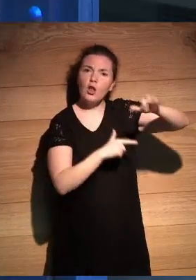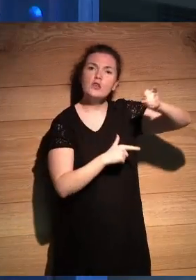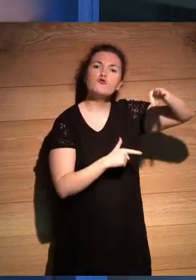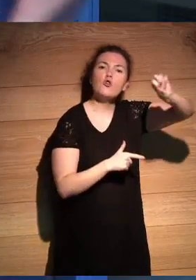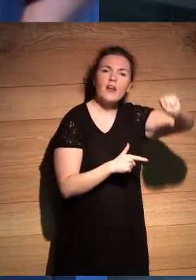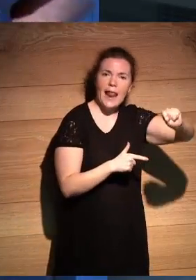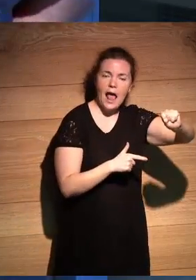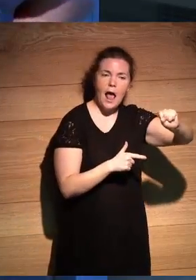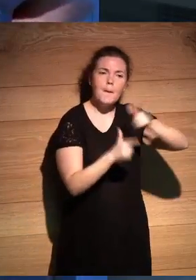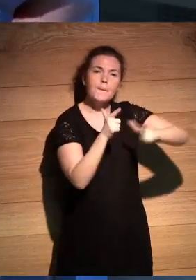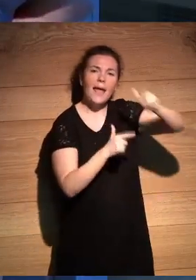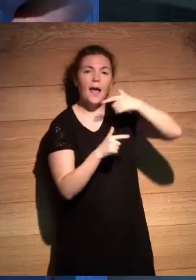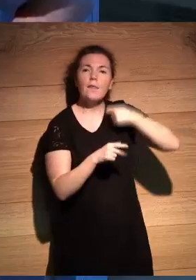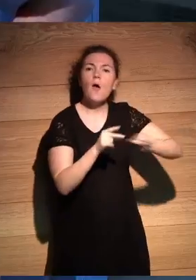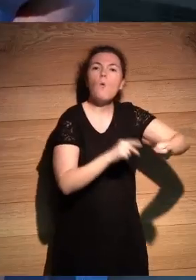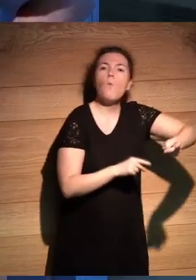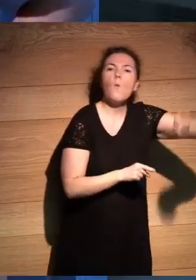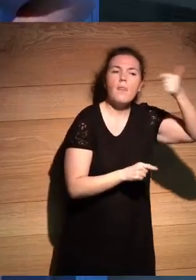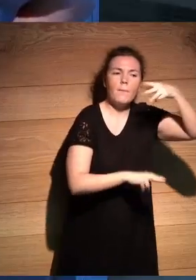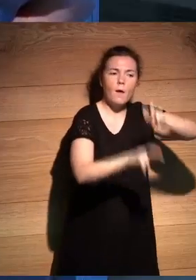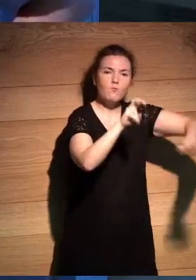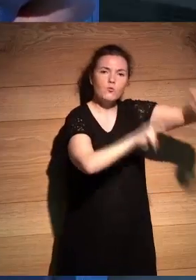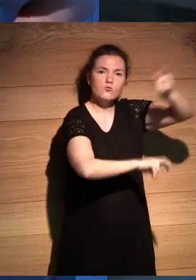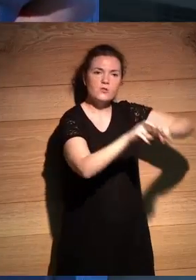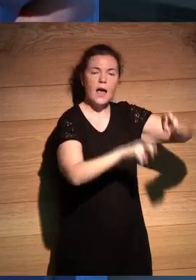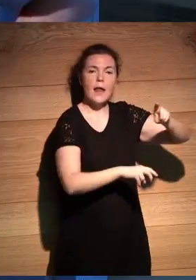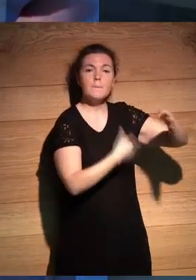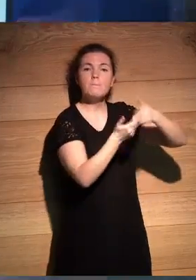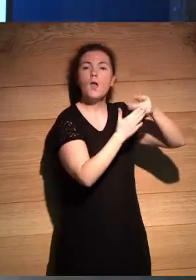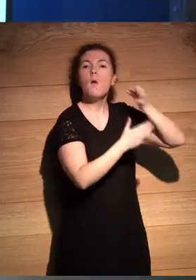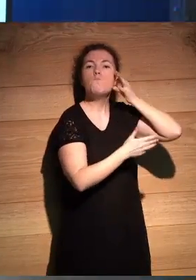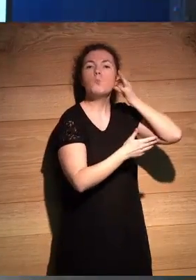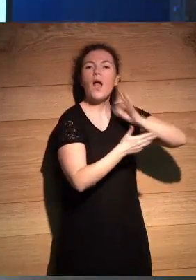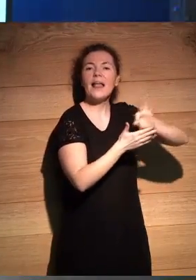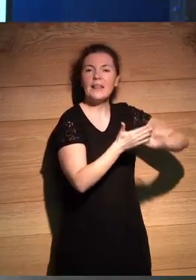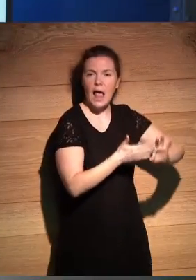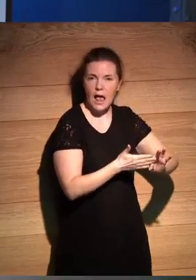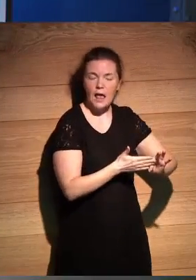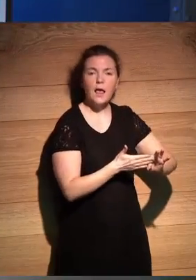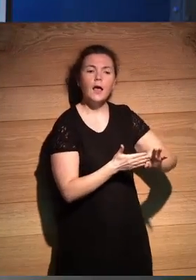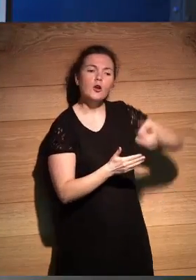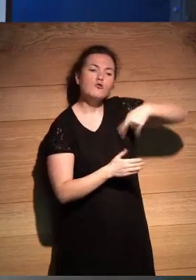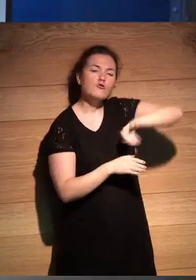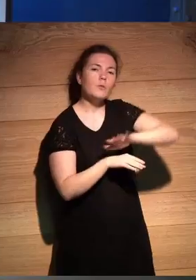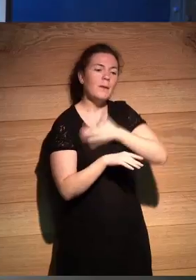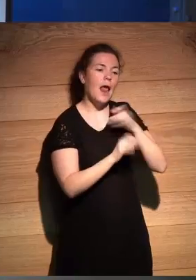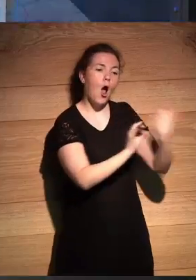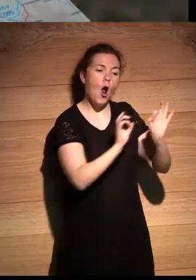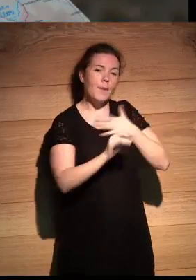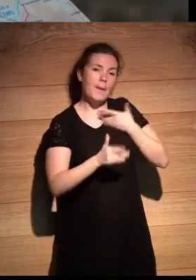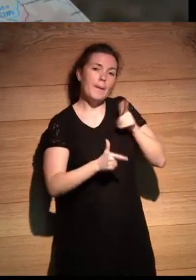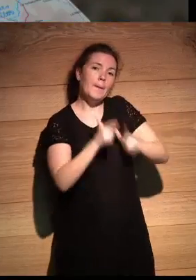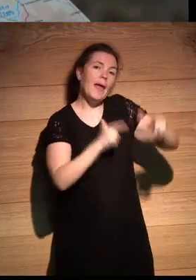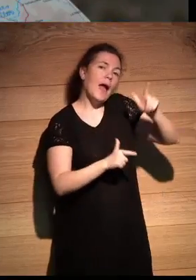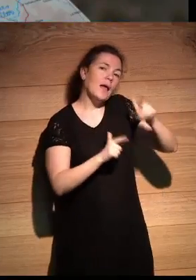en una especie de viaje huida en busca de la poeta Cesaria Tinajero. Pues nosotros, más para darle un orden a nuestro viaje,